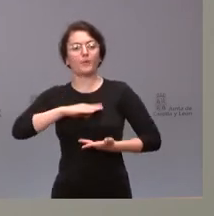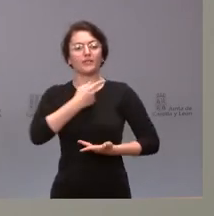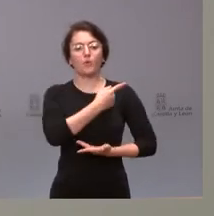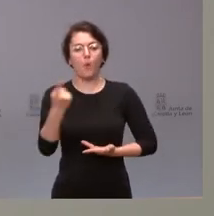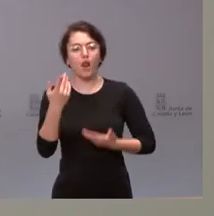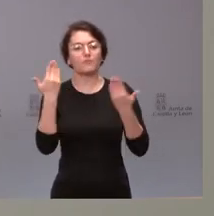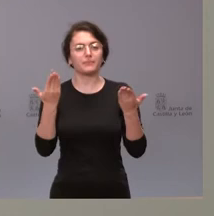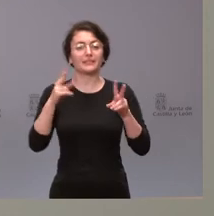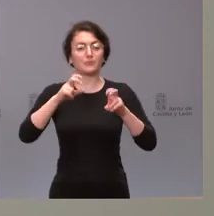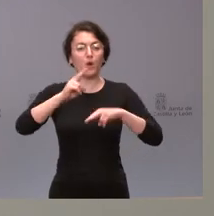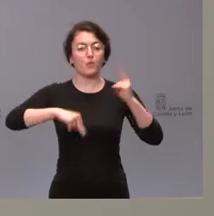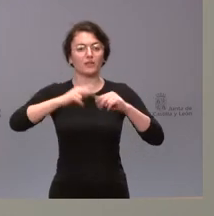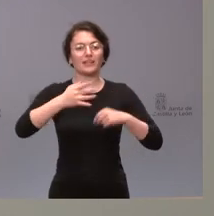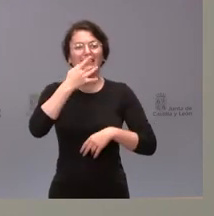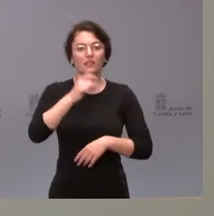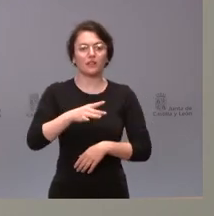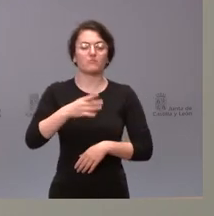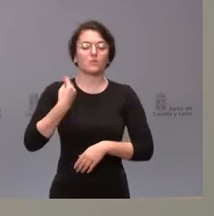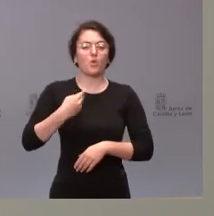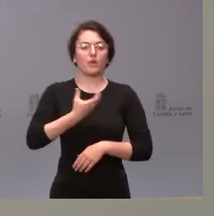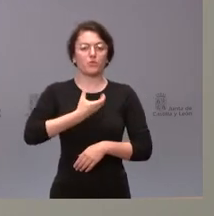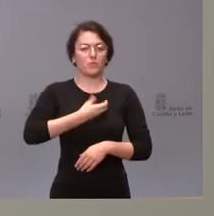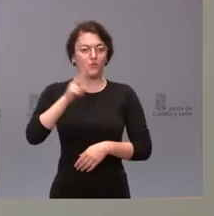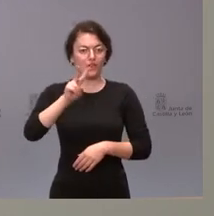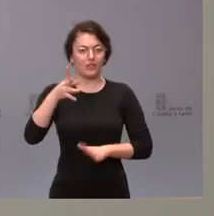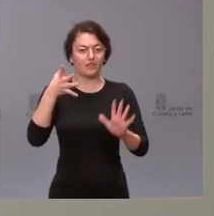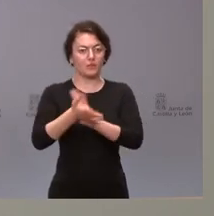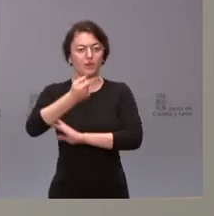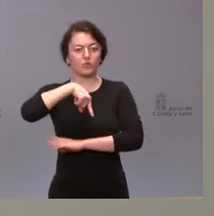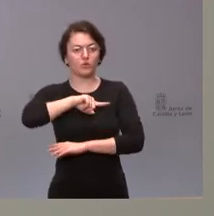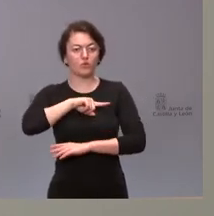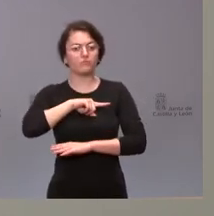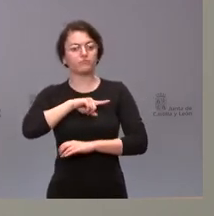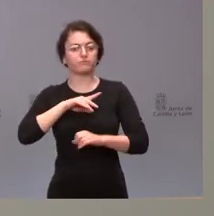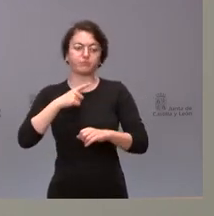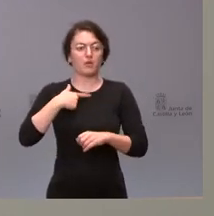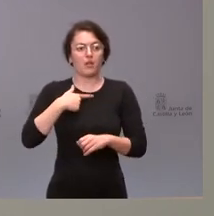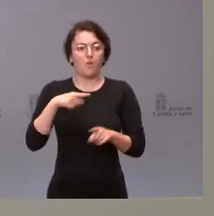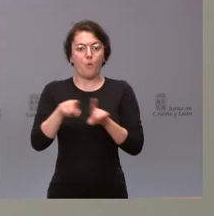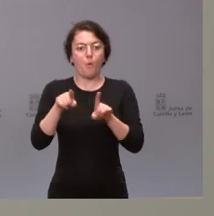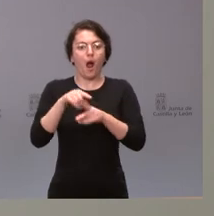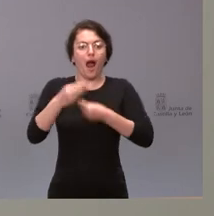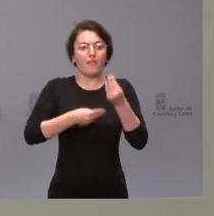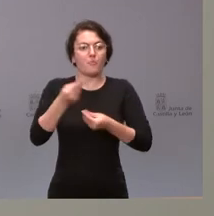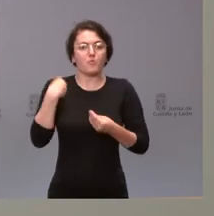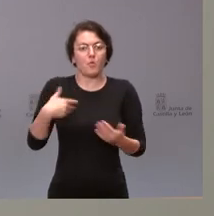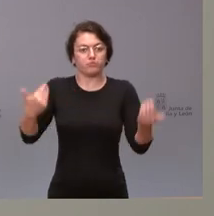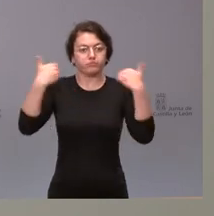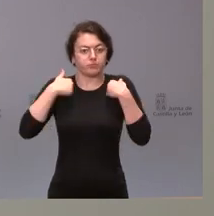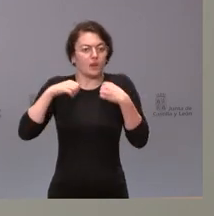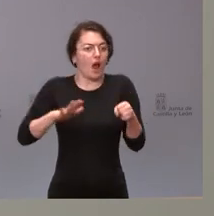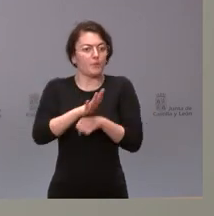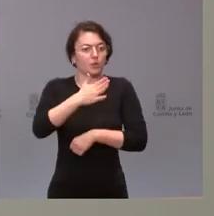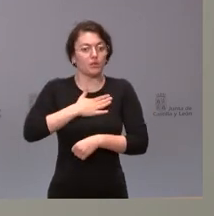Ayuntamiento de Valladolid. Y, por tanto, actuamos en el ámbito que nos corresponde. Podríamos haber optado por no